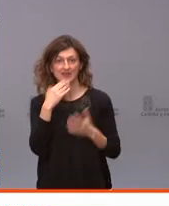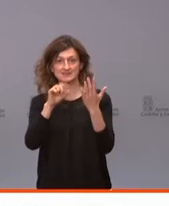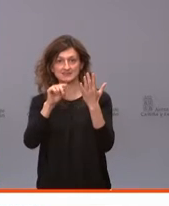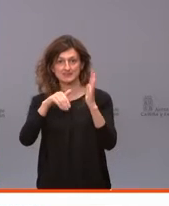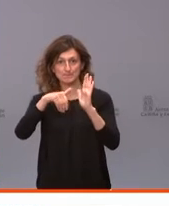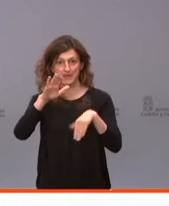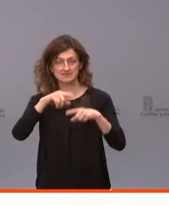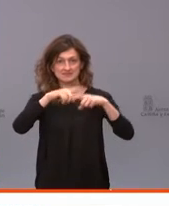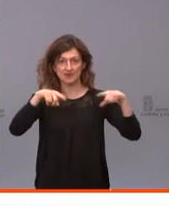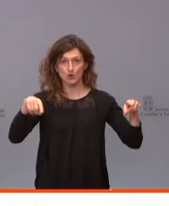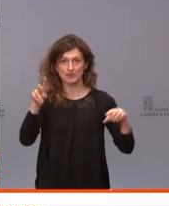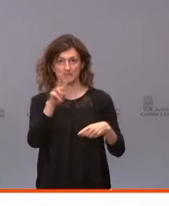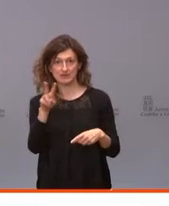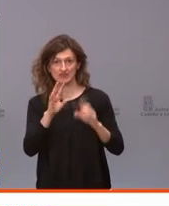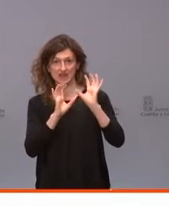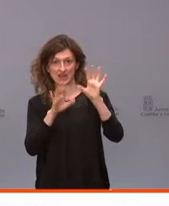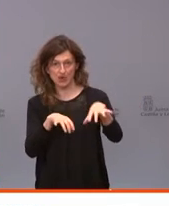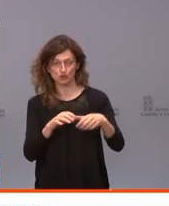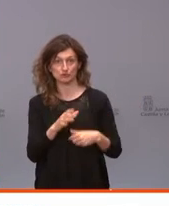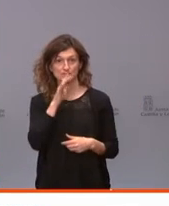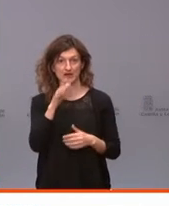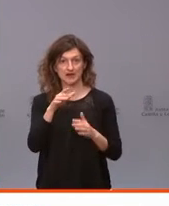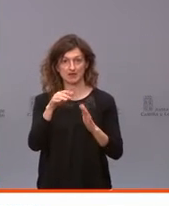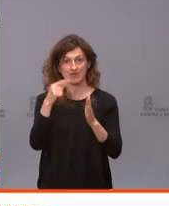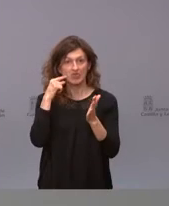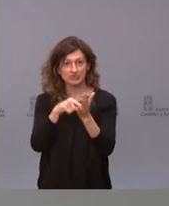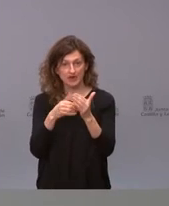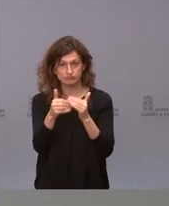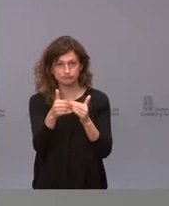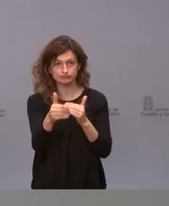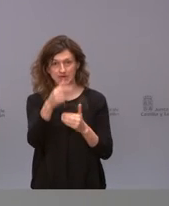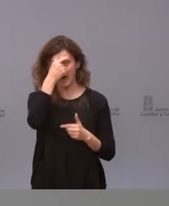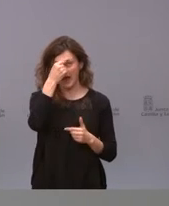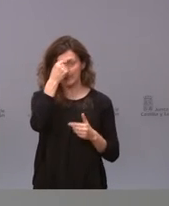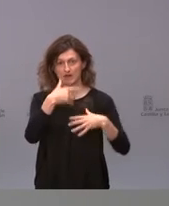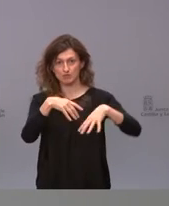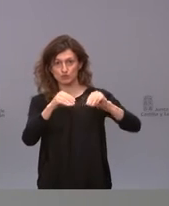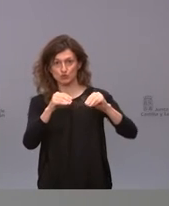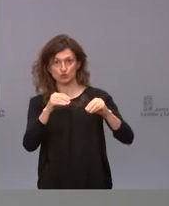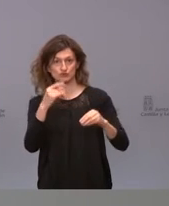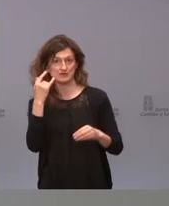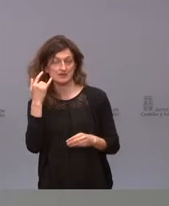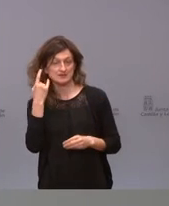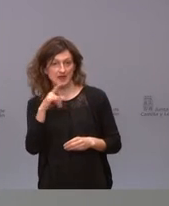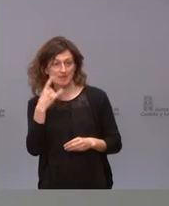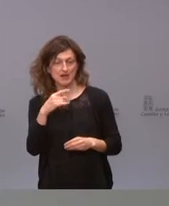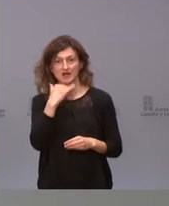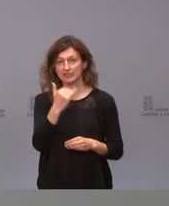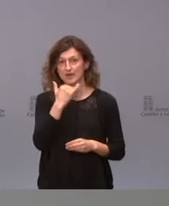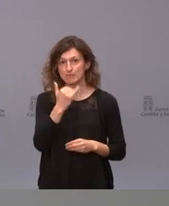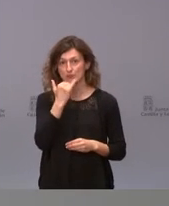años en Segovia, Valladolid y León con la programación prevista. Ávila, Burgos, Palencia, Salamanca, Soria, Zamora